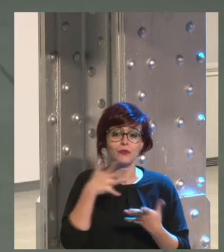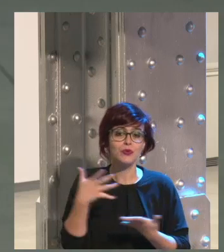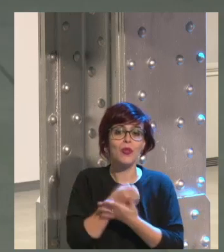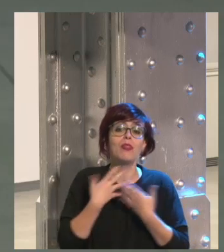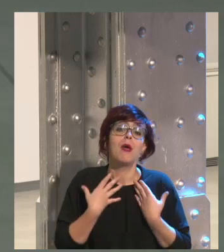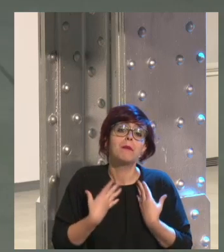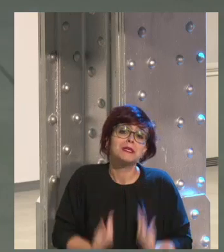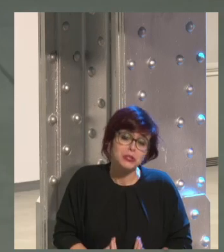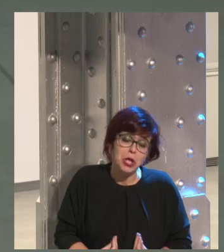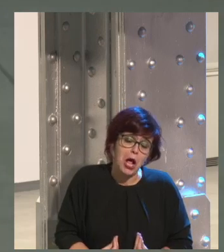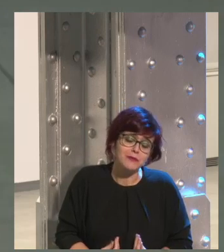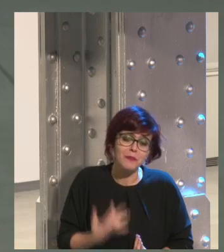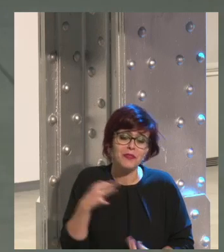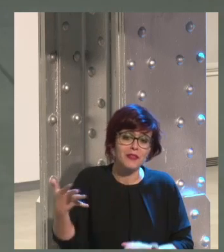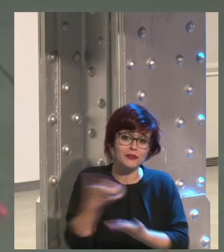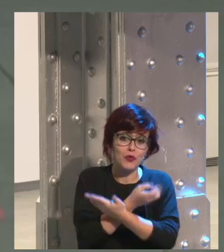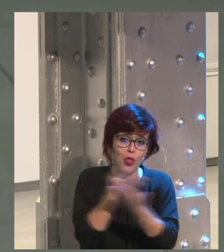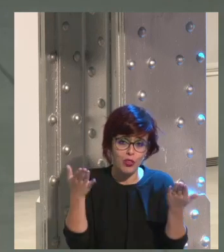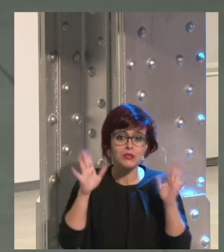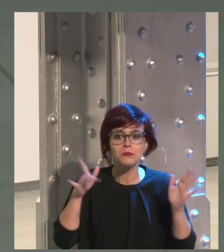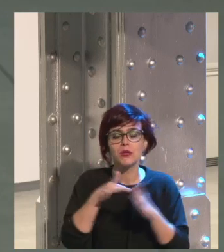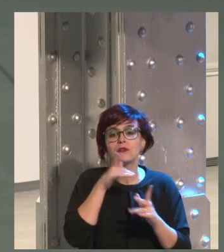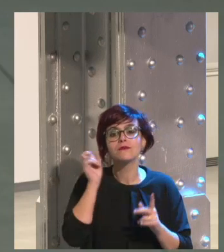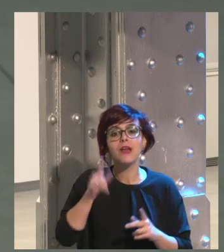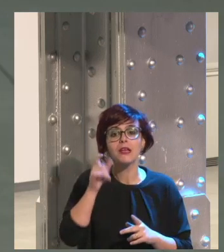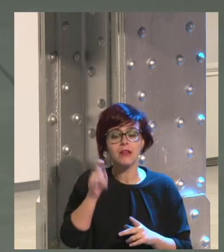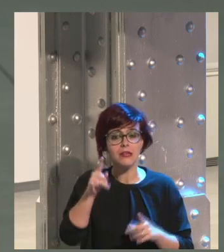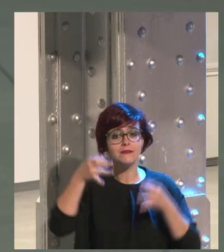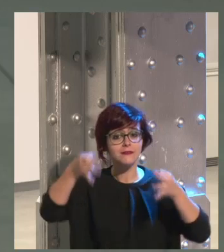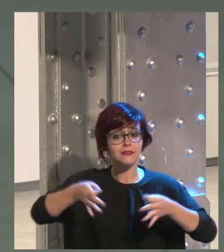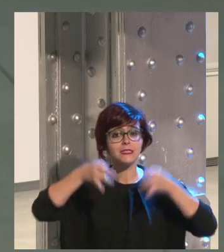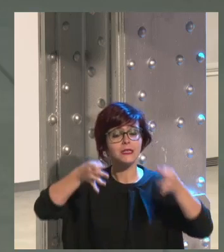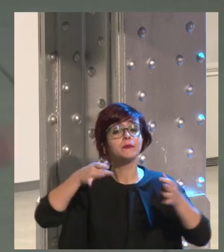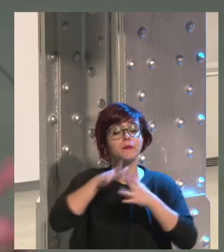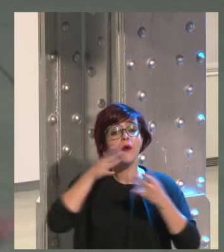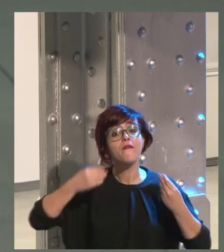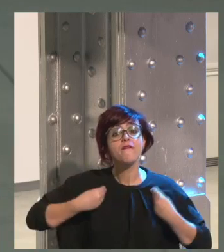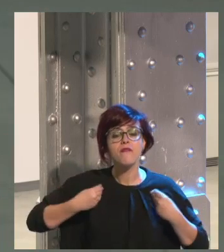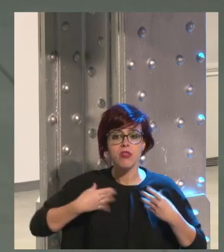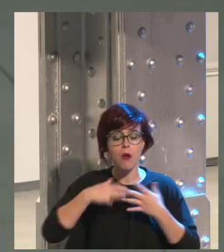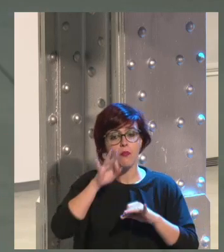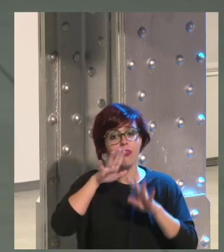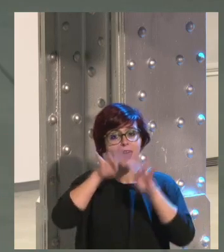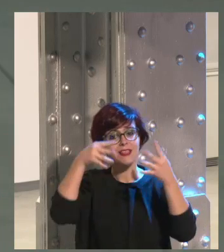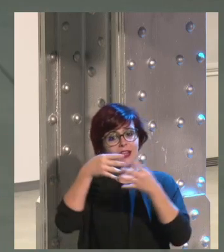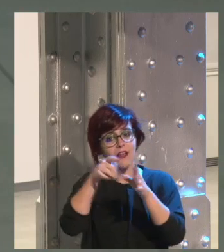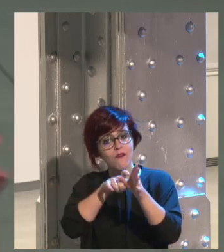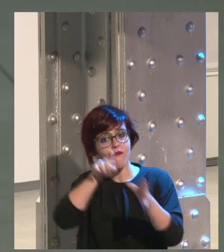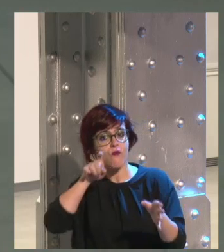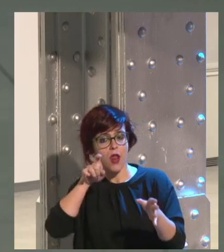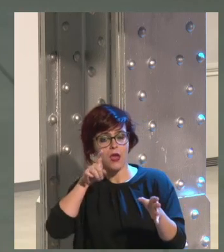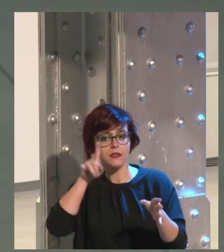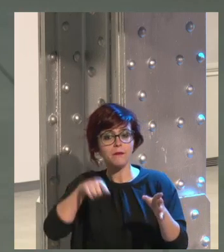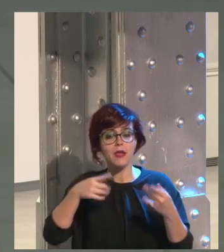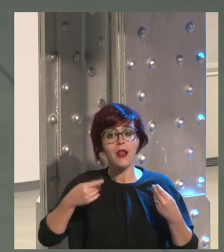bueno todo el mundo nos hemos tenido pero que depresiones habrá siempre habrá gente que en su vida offline también piense que la vida